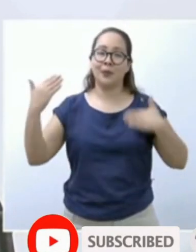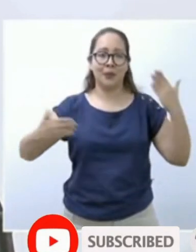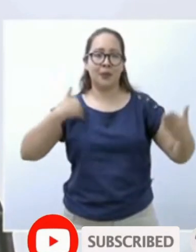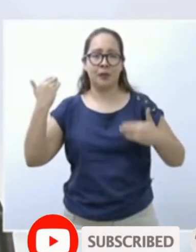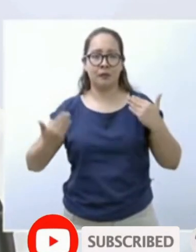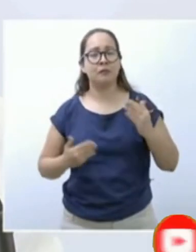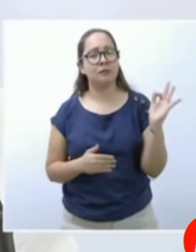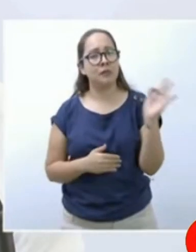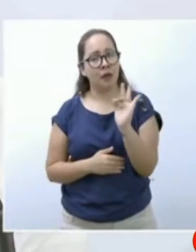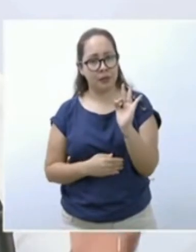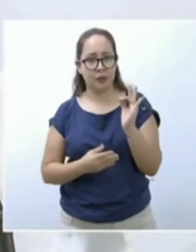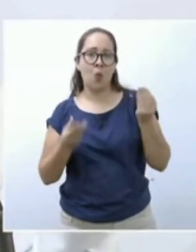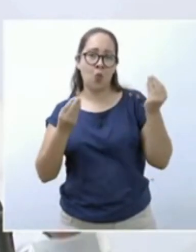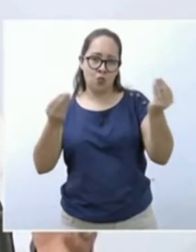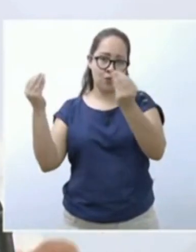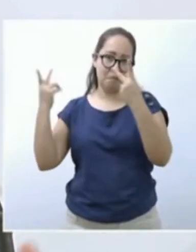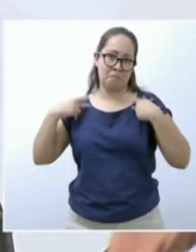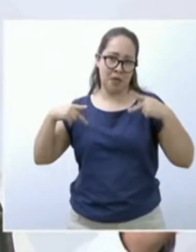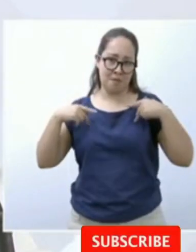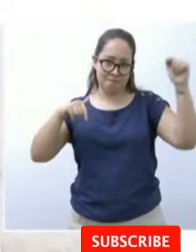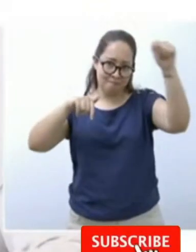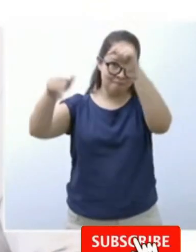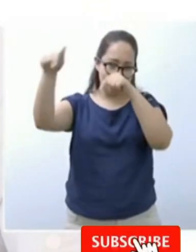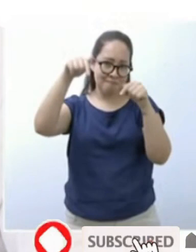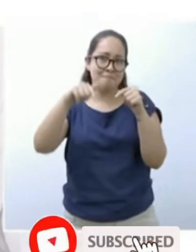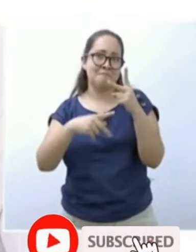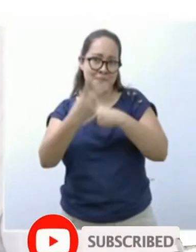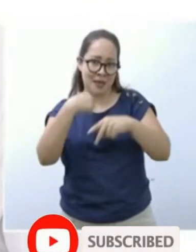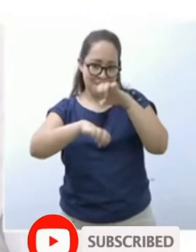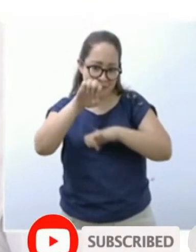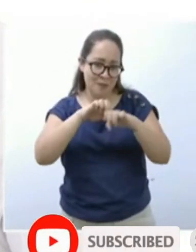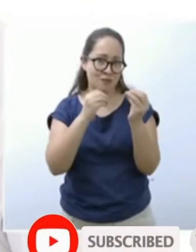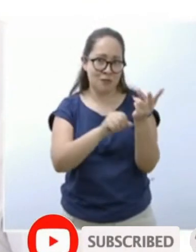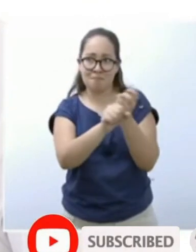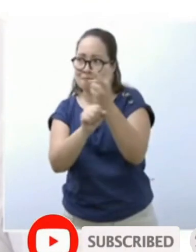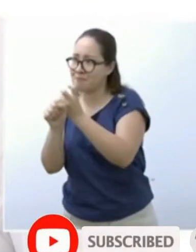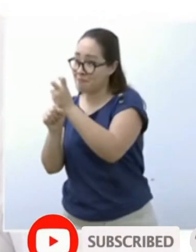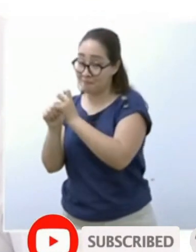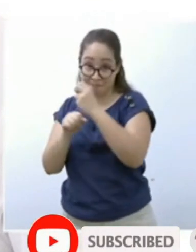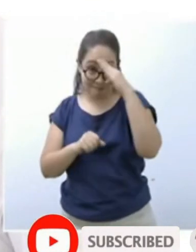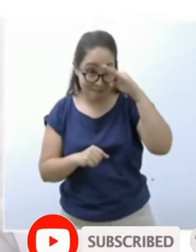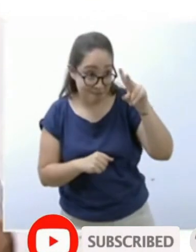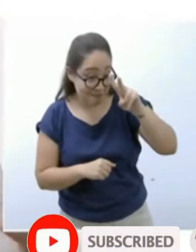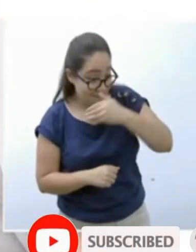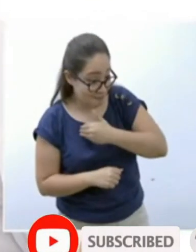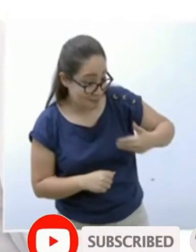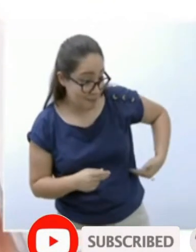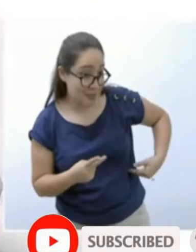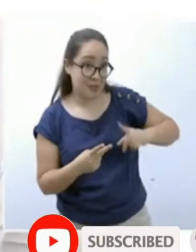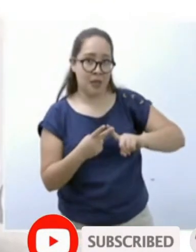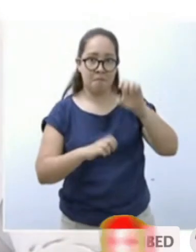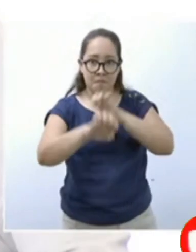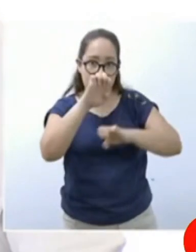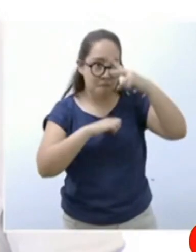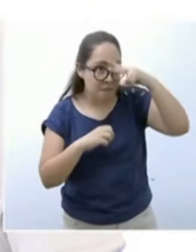pregunta, quizás muchos empresarios aquí presentes, tenemos muchos invitados, señor presidente, empresarios que vinieron de